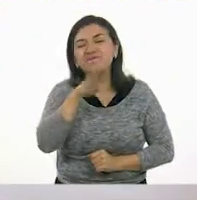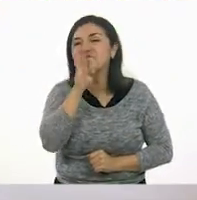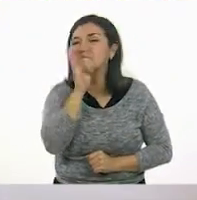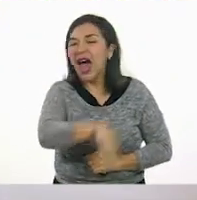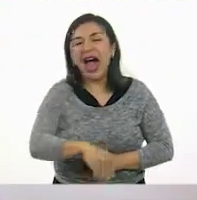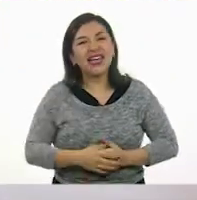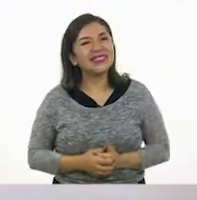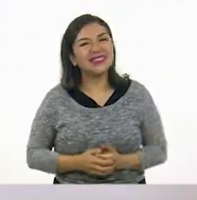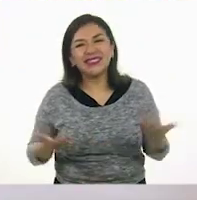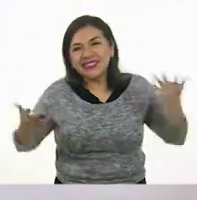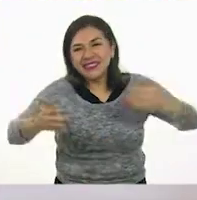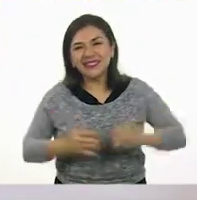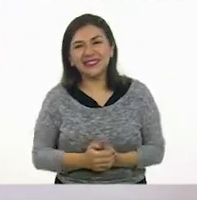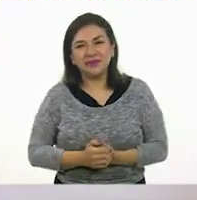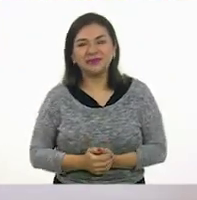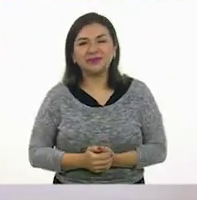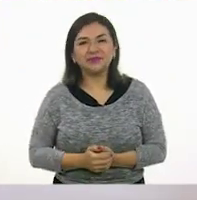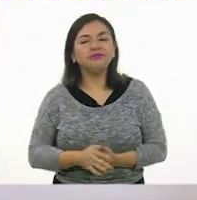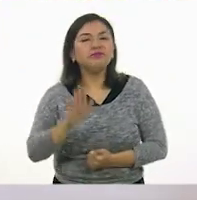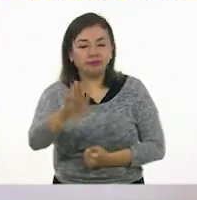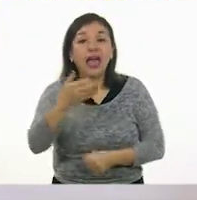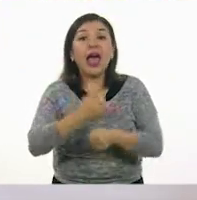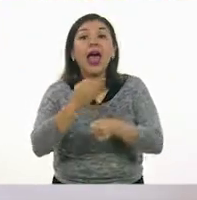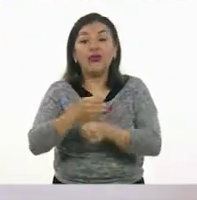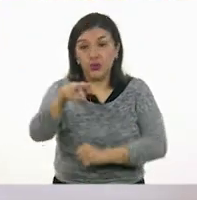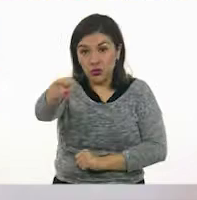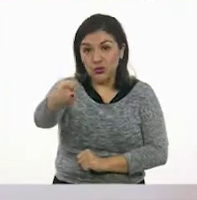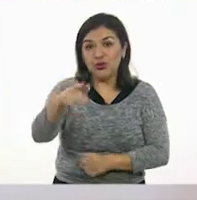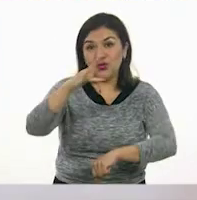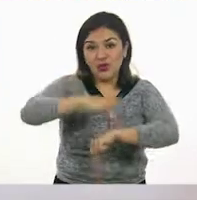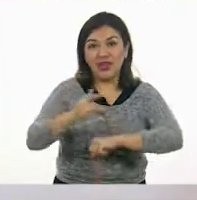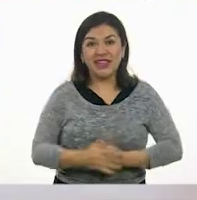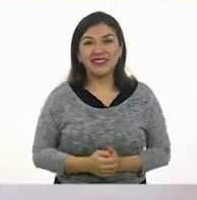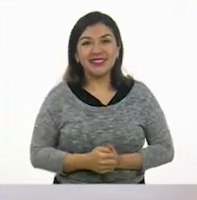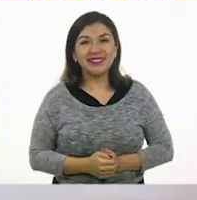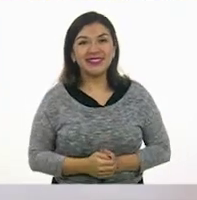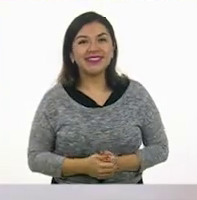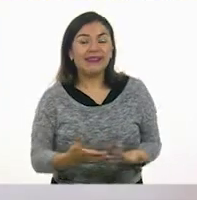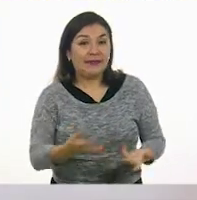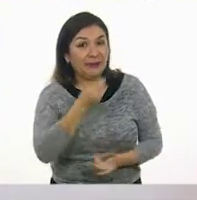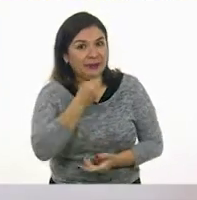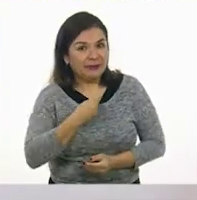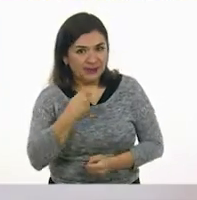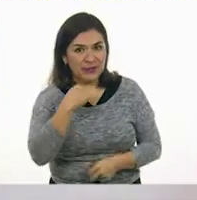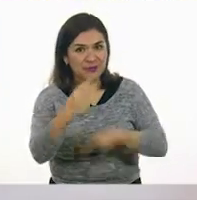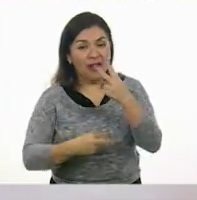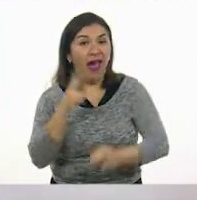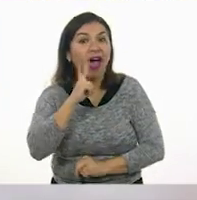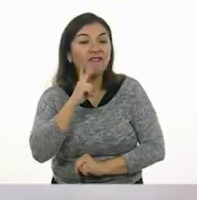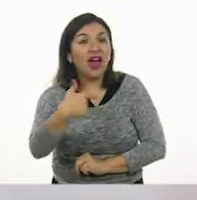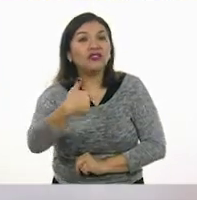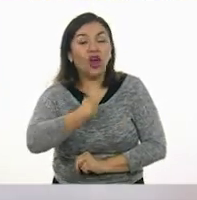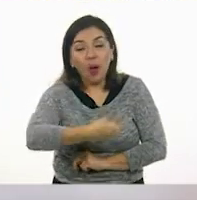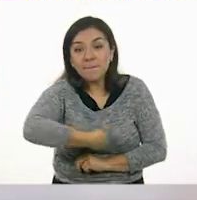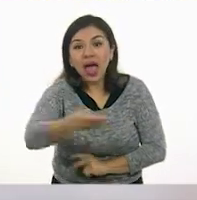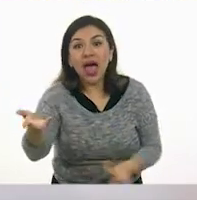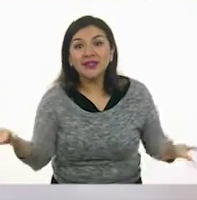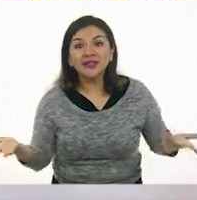ver, voy a recoger mi aro, pero es tu turno. A ver. Ah, es mi turno, ok. Vamos a ver qué tan buena soy.